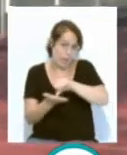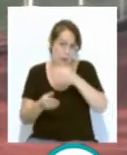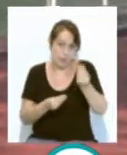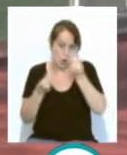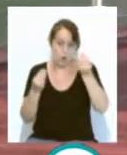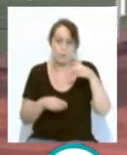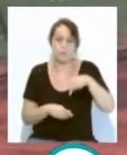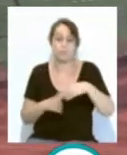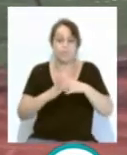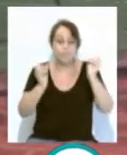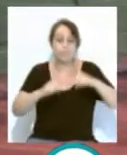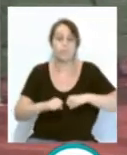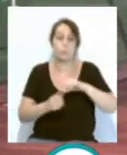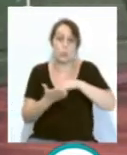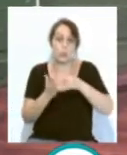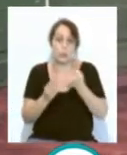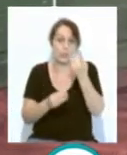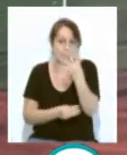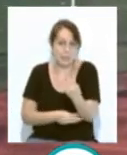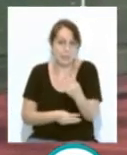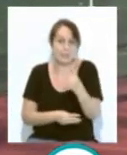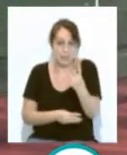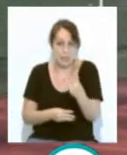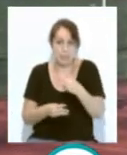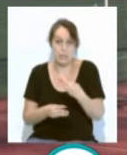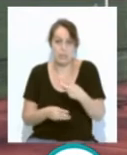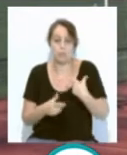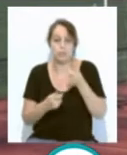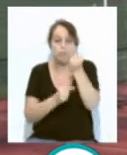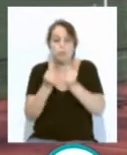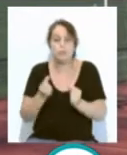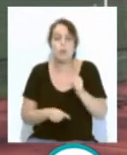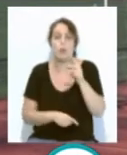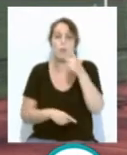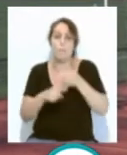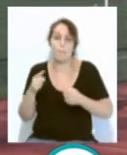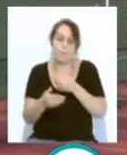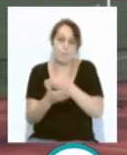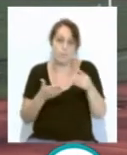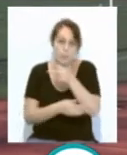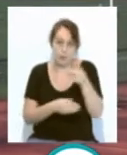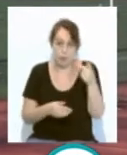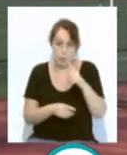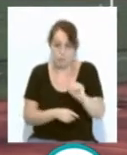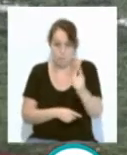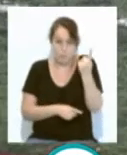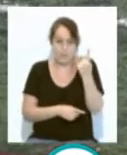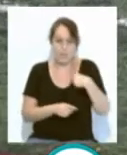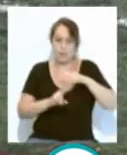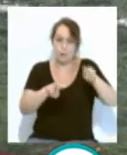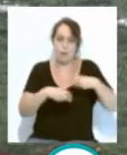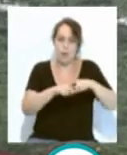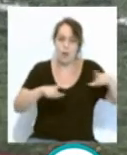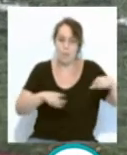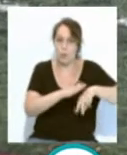unánime para sacar adelante tres proyectos por un valor superior al medio millón de euros. Destaca el que supondrá la renovación de los campos de